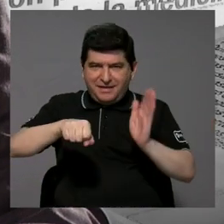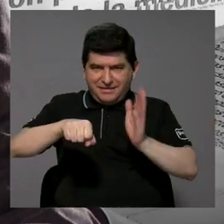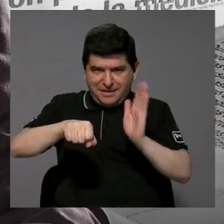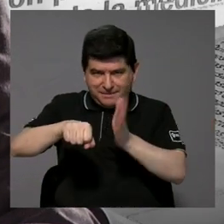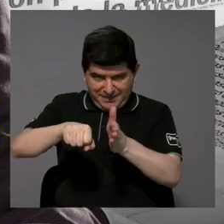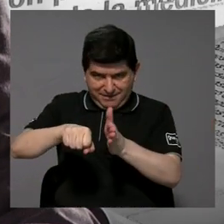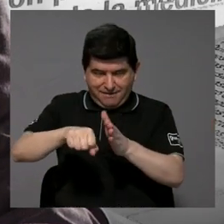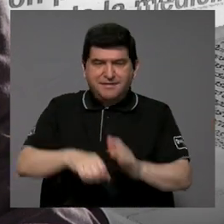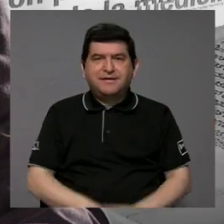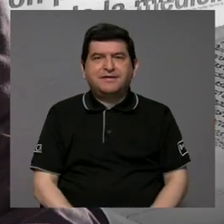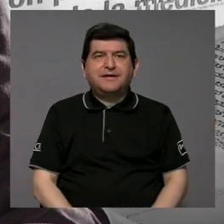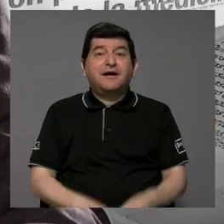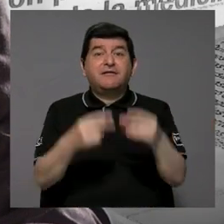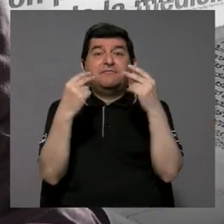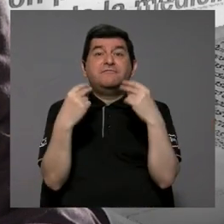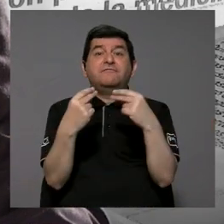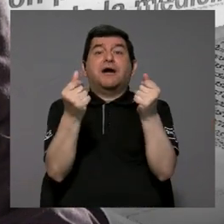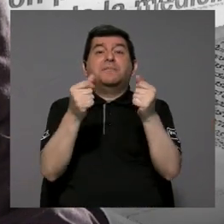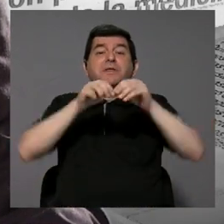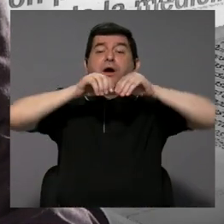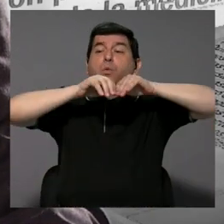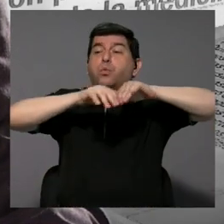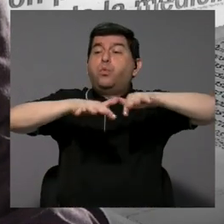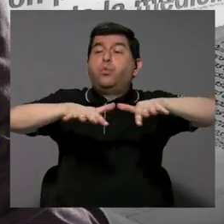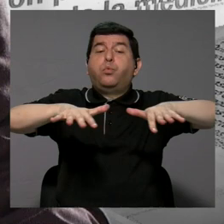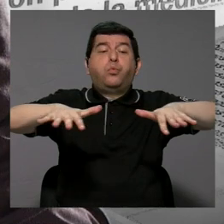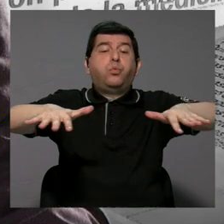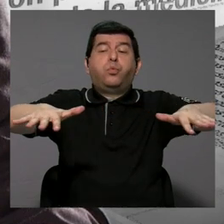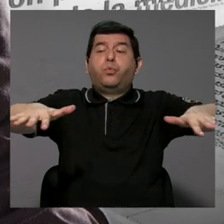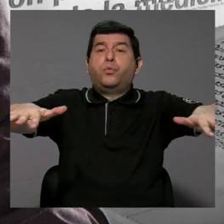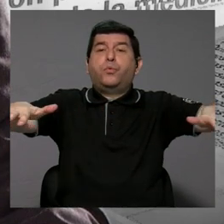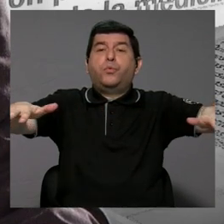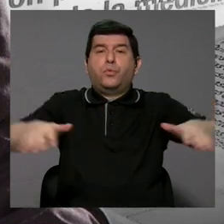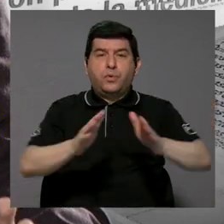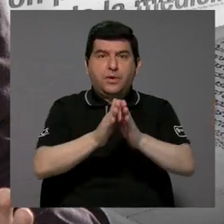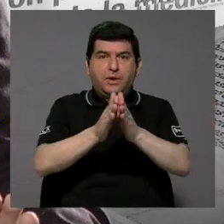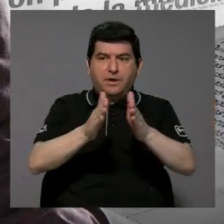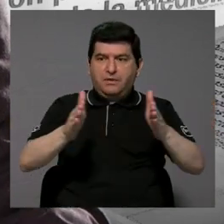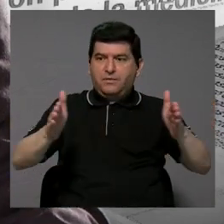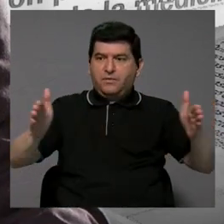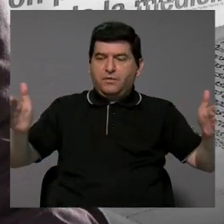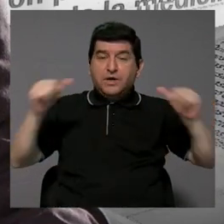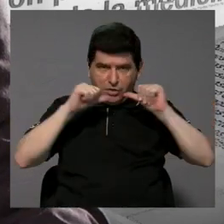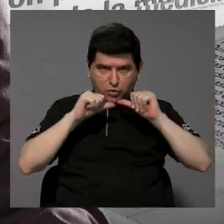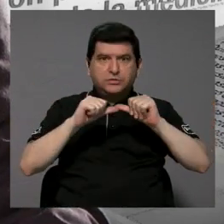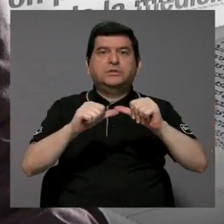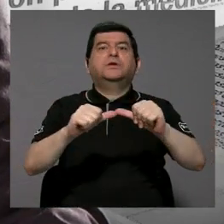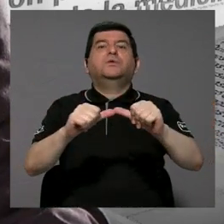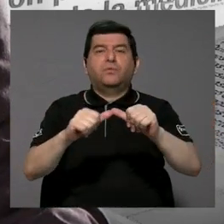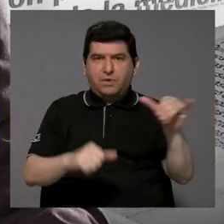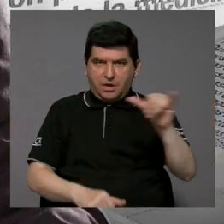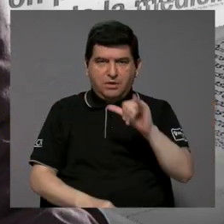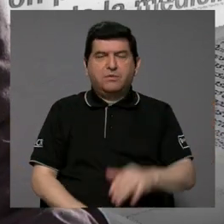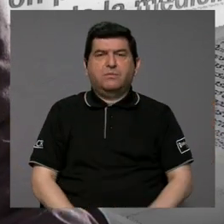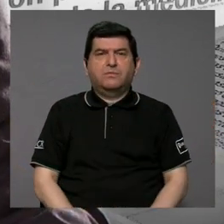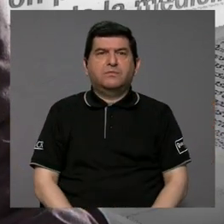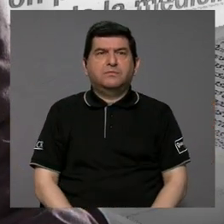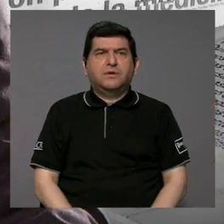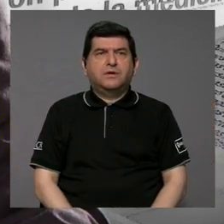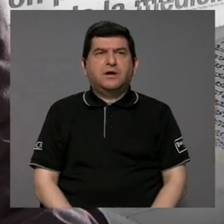la rápida expansión que tuvo y que todavía sigue teniendo desde hace